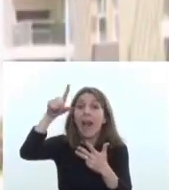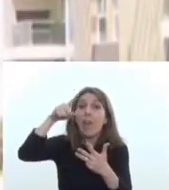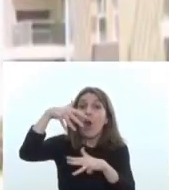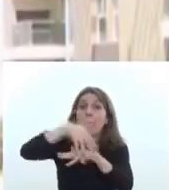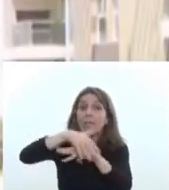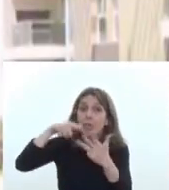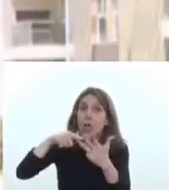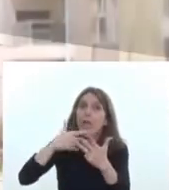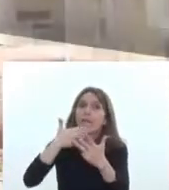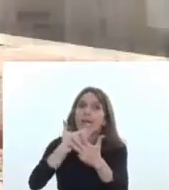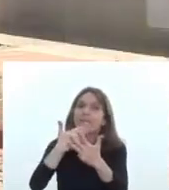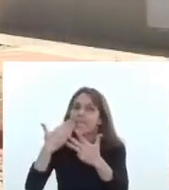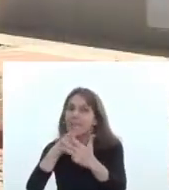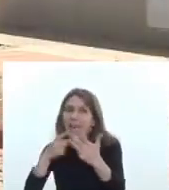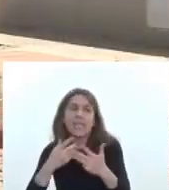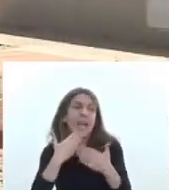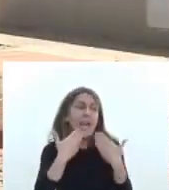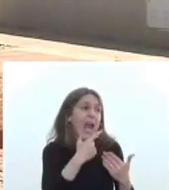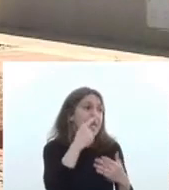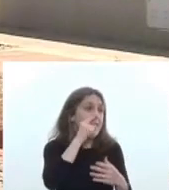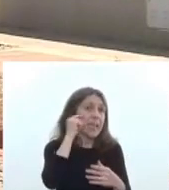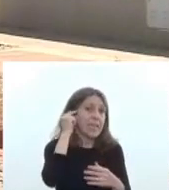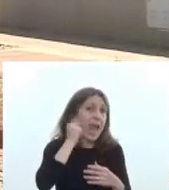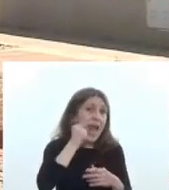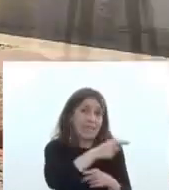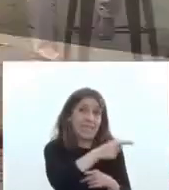Misiones, gracias Axel por estar aquí. Sí,